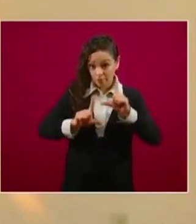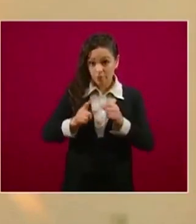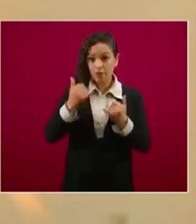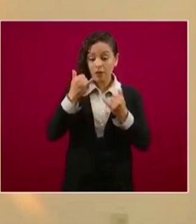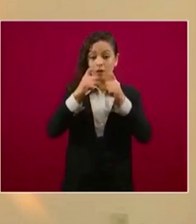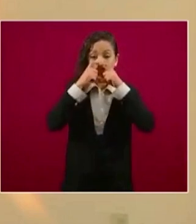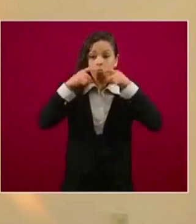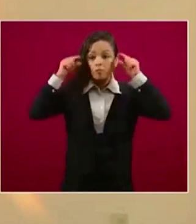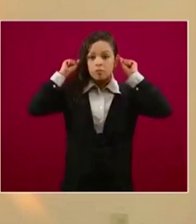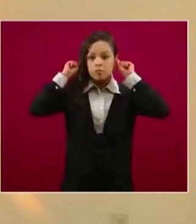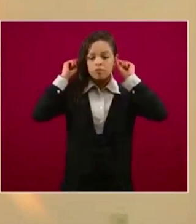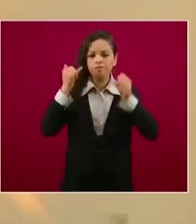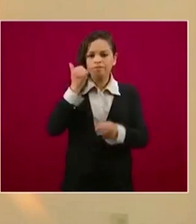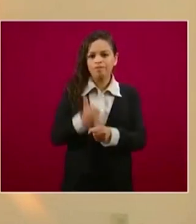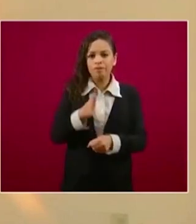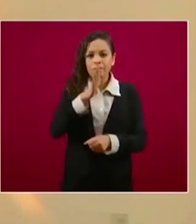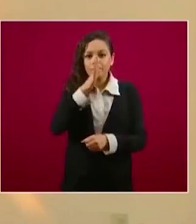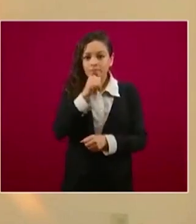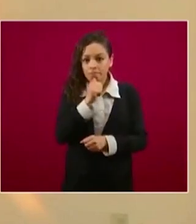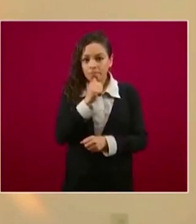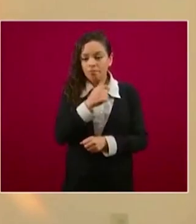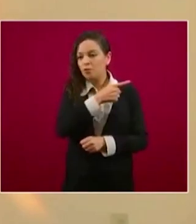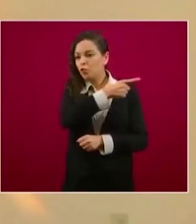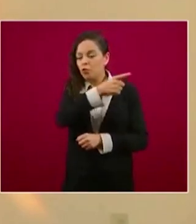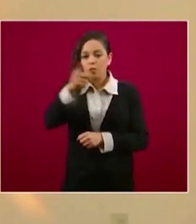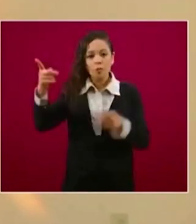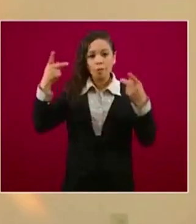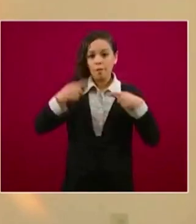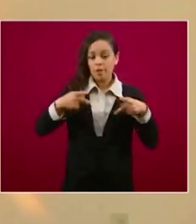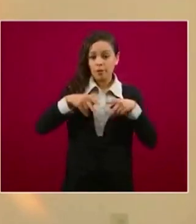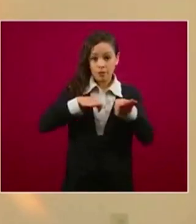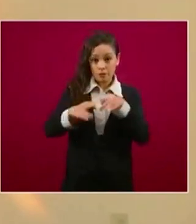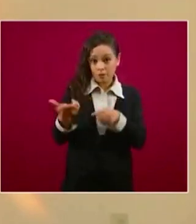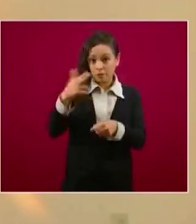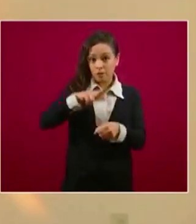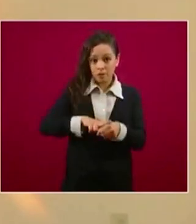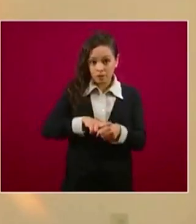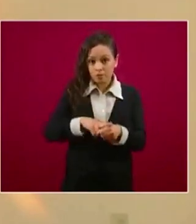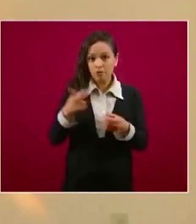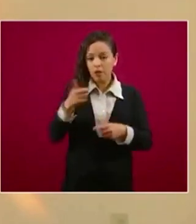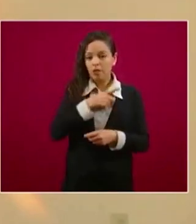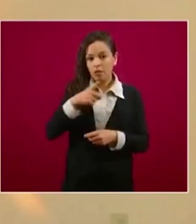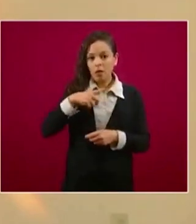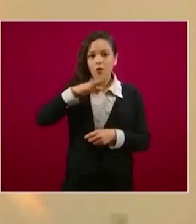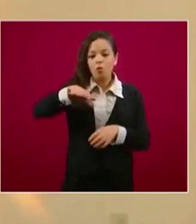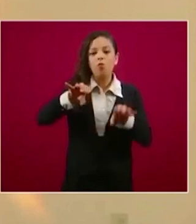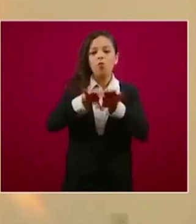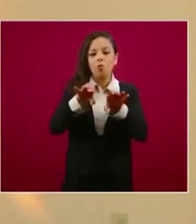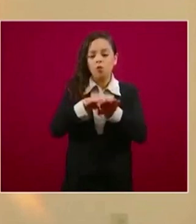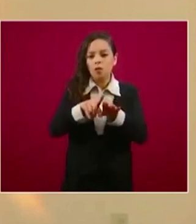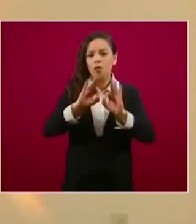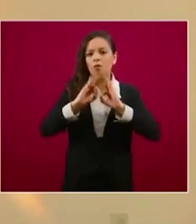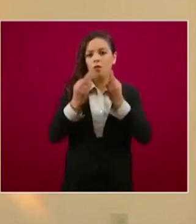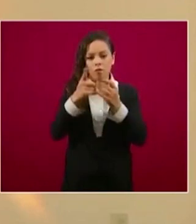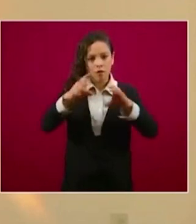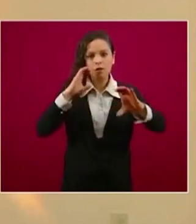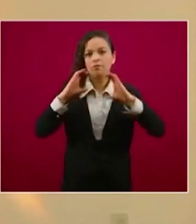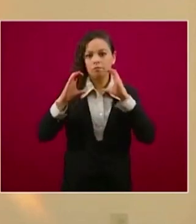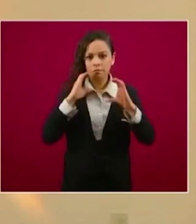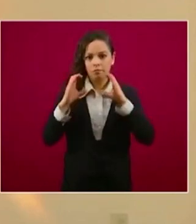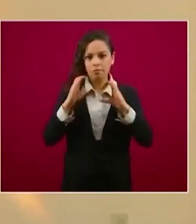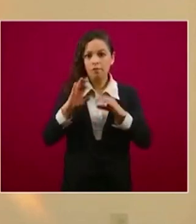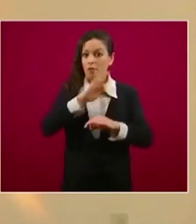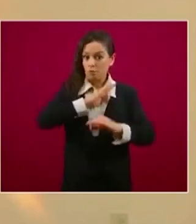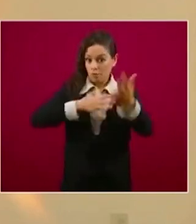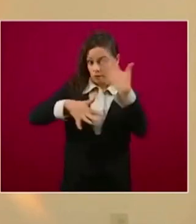un obstáculo, médicos y médicas y enfermeras y todo mundo tiene que ver la manera de hacerse entender. Entonces, puede ser que lo hagan a través de